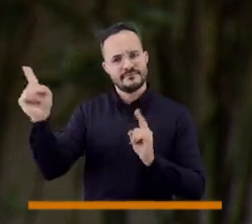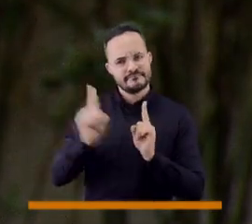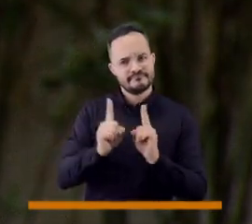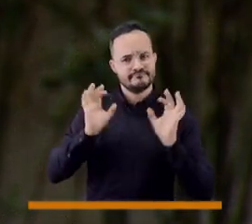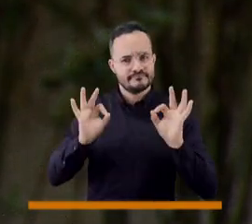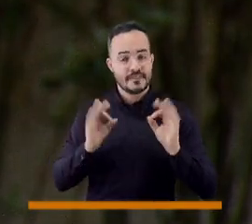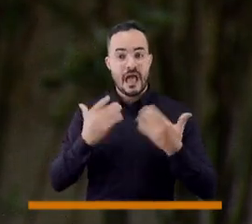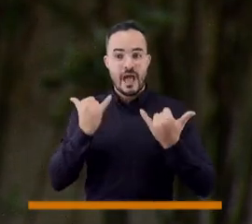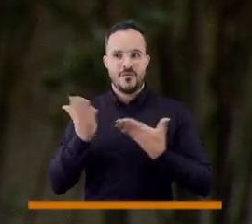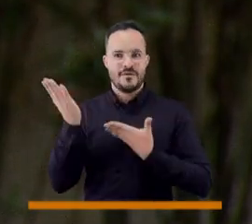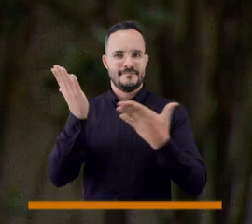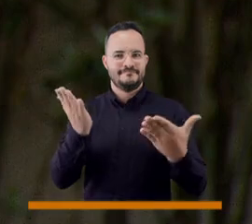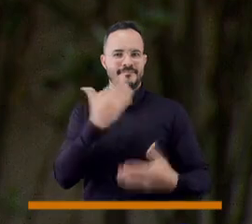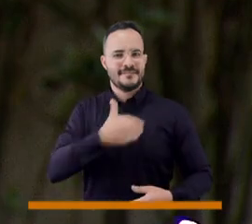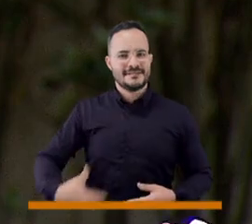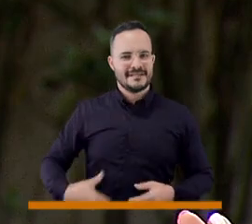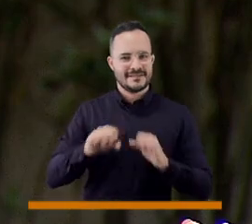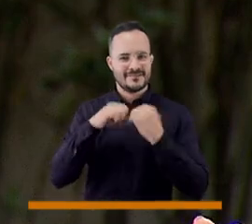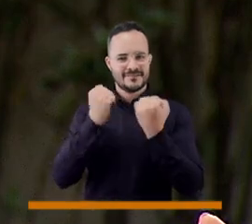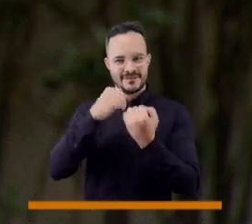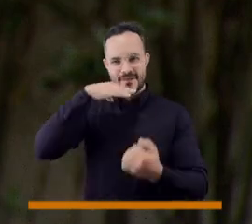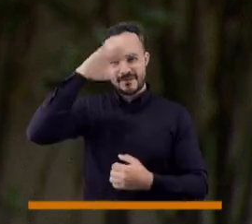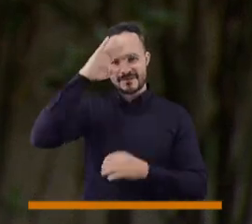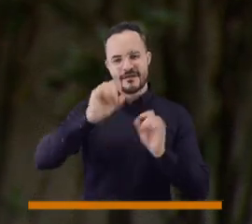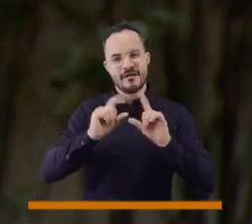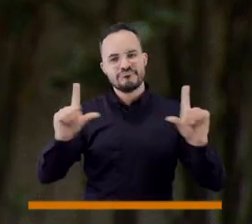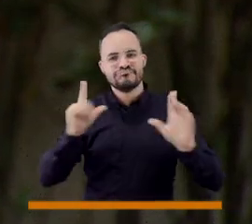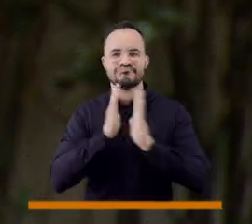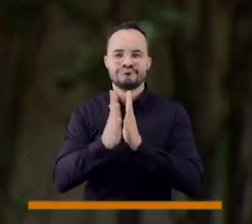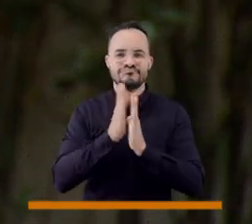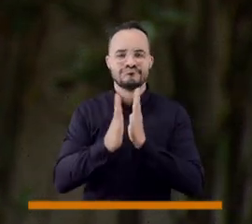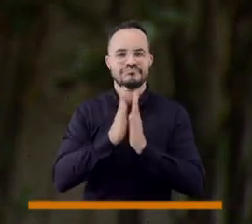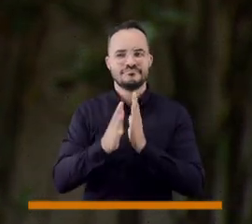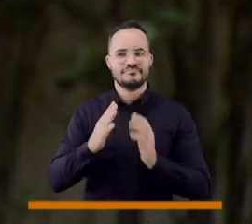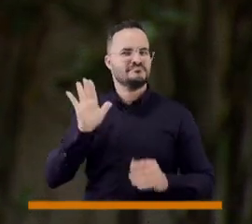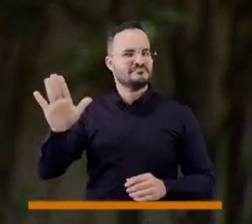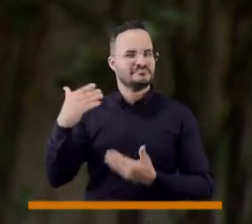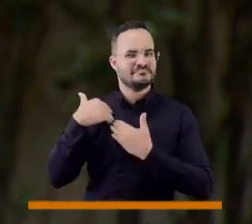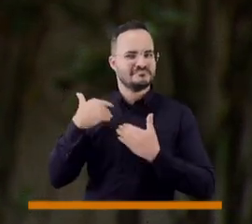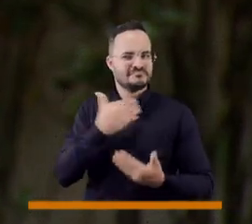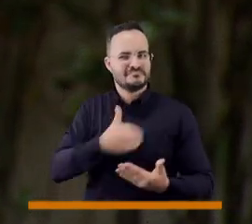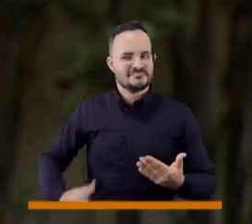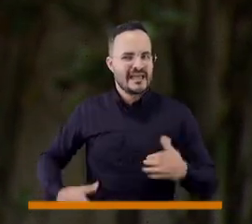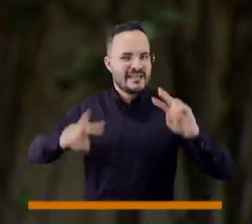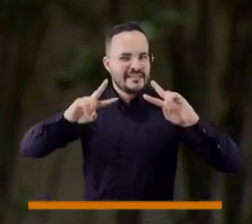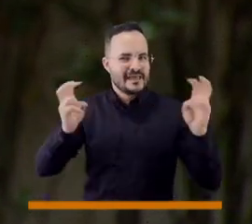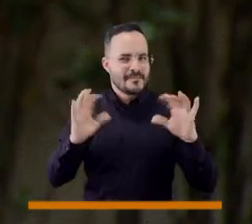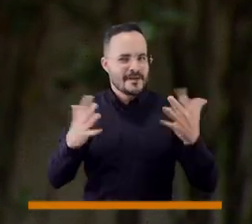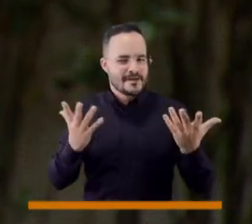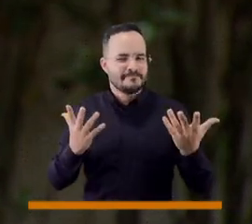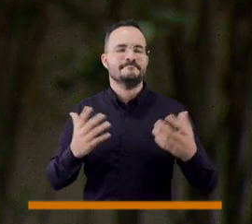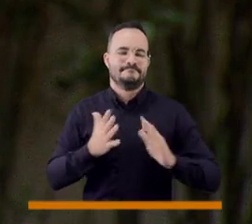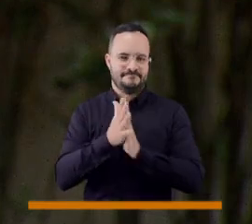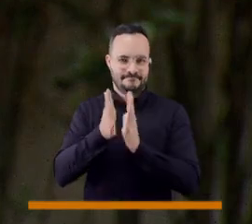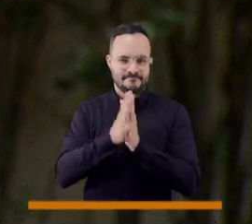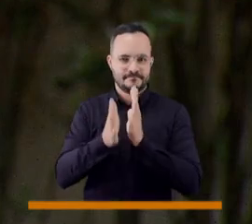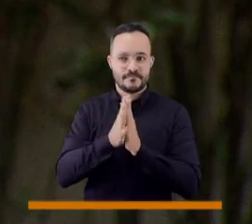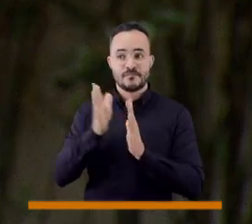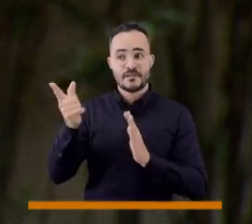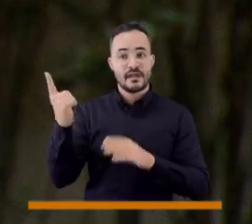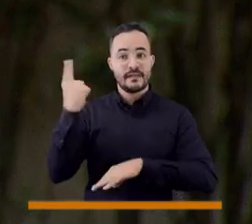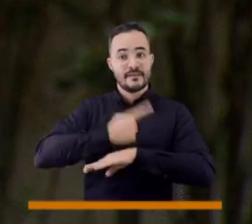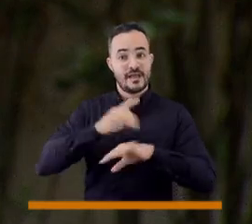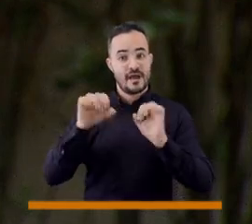María Fernanda, aquí muchísimas gracias. Y continuamos con el presidente del Consejo de Medellín. Y su sección cuenta el presidente,